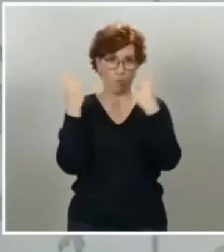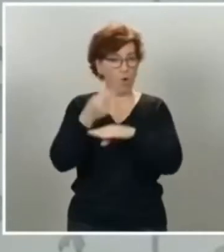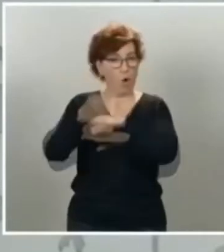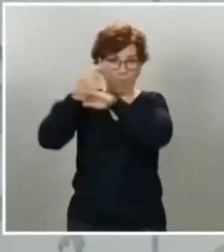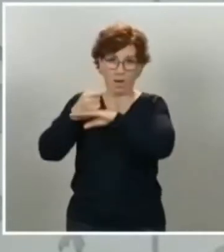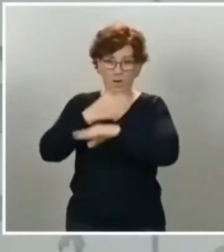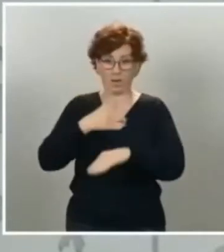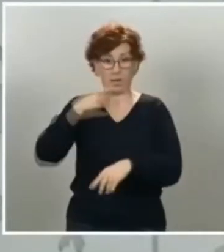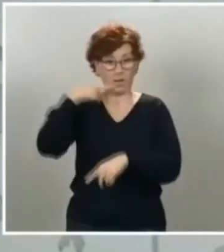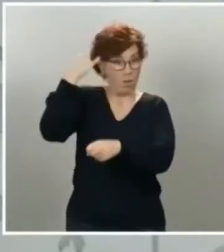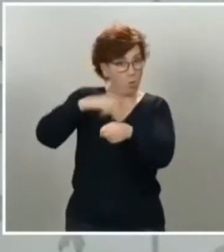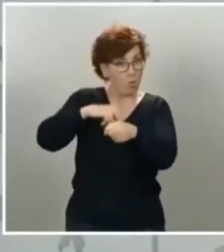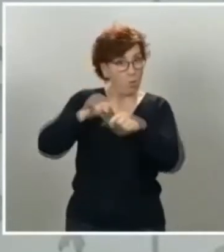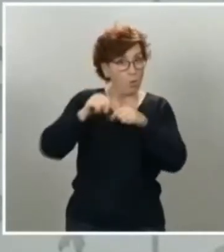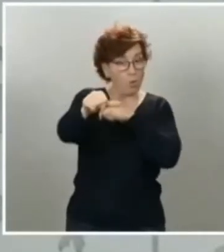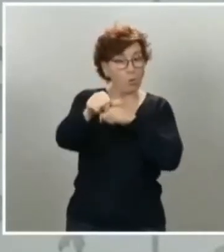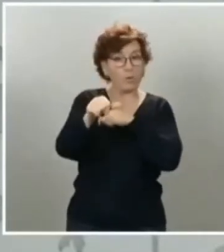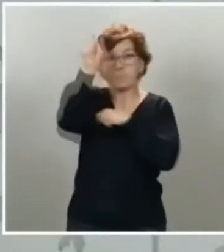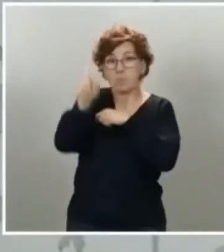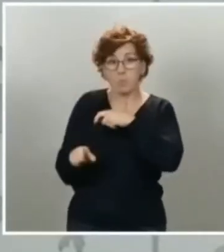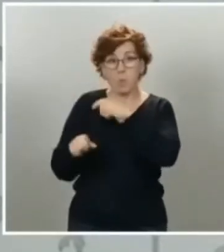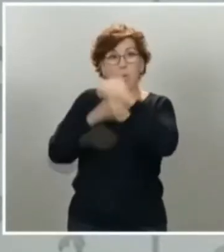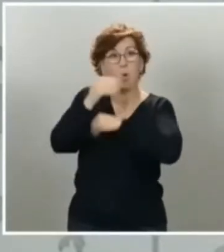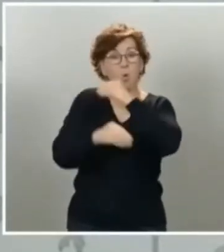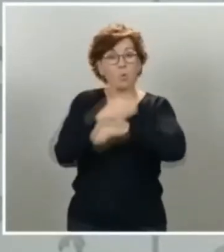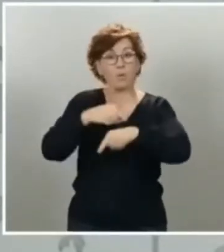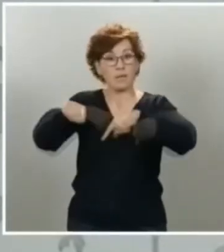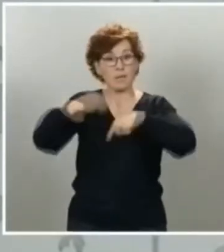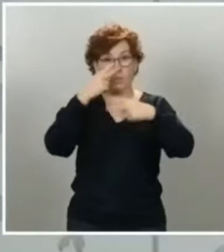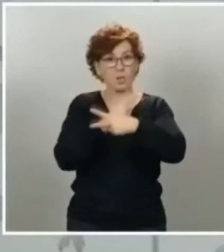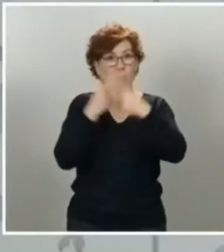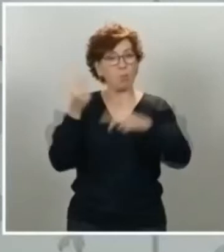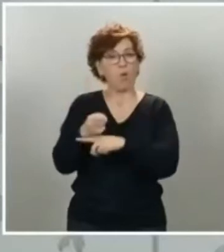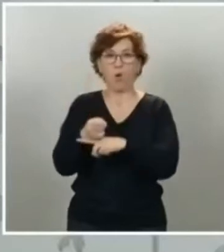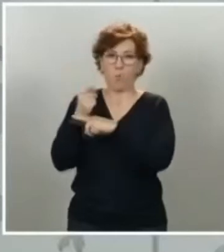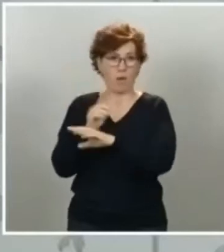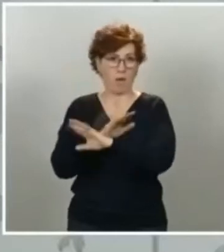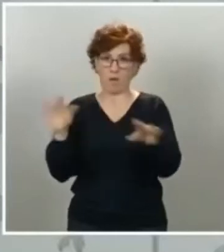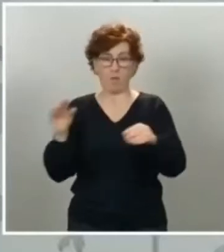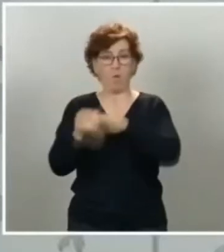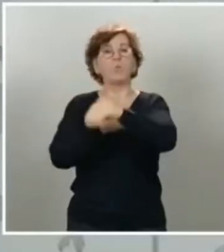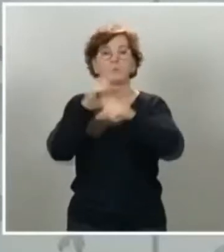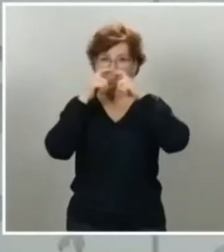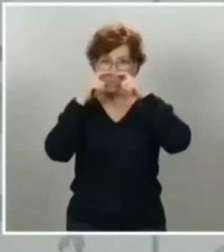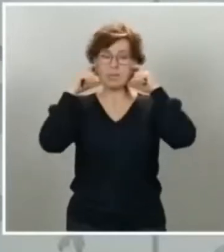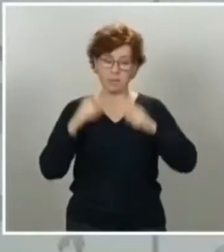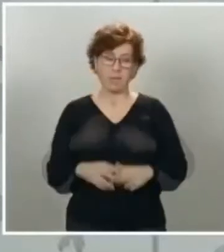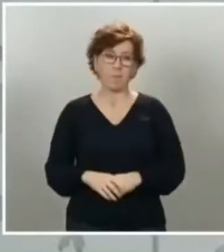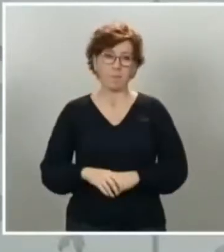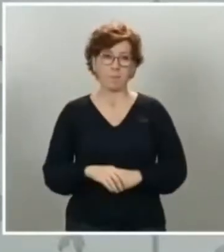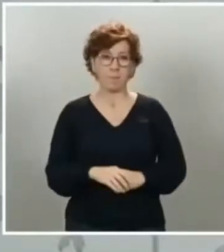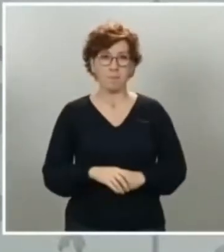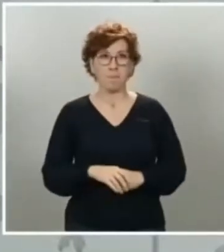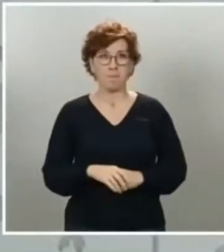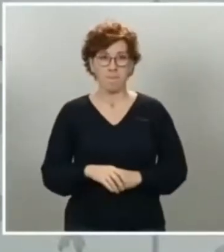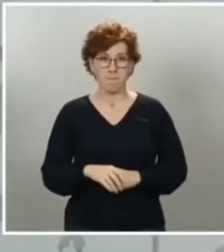mayo, quien vaya a utilizar el transporte público estará obligado a llevar una mascarilla. Para facilitar el